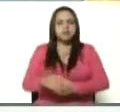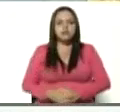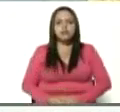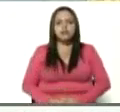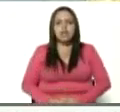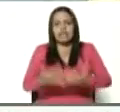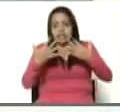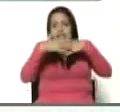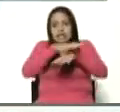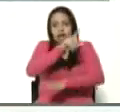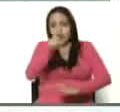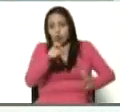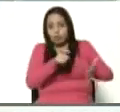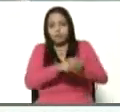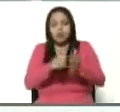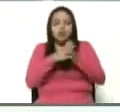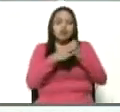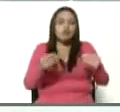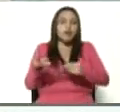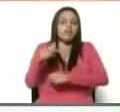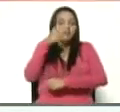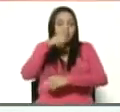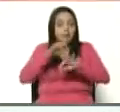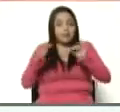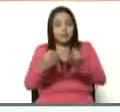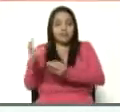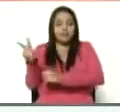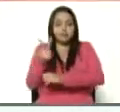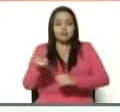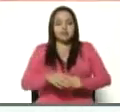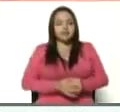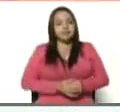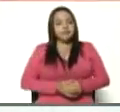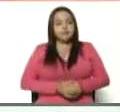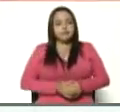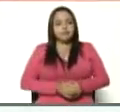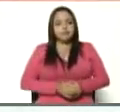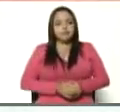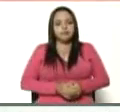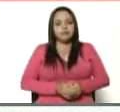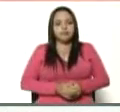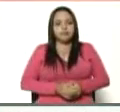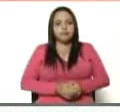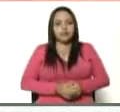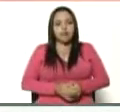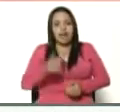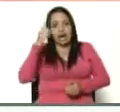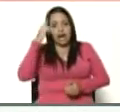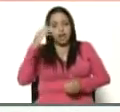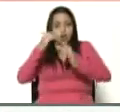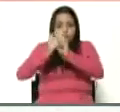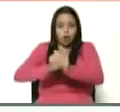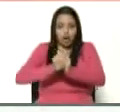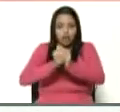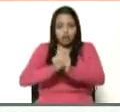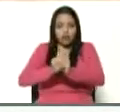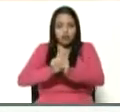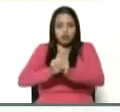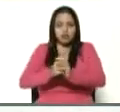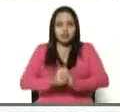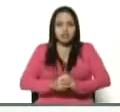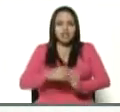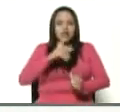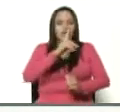integralmente de toda la familia venezolana. Adiós rogando y con